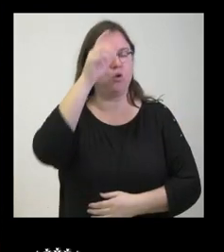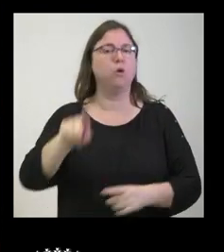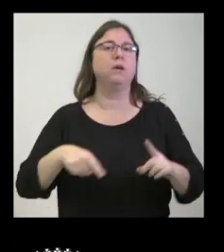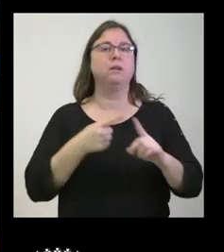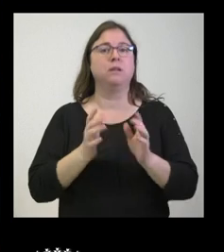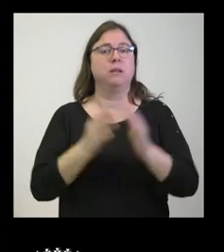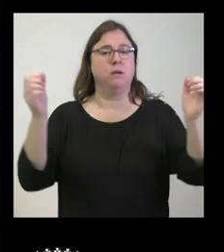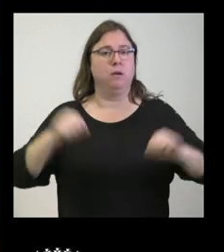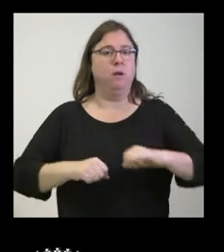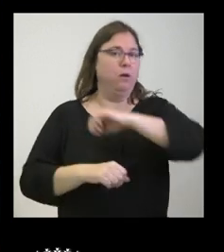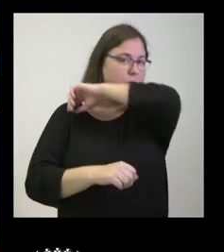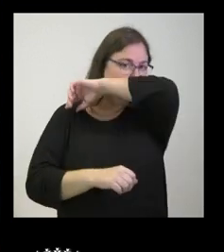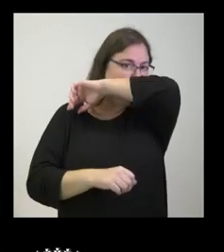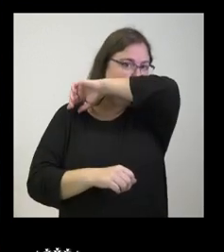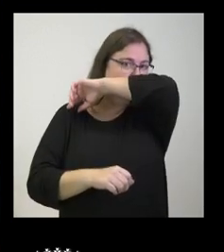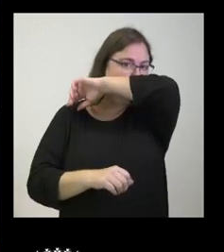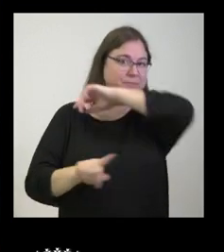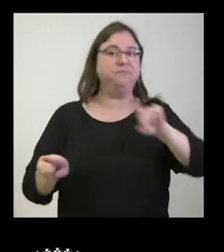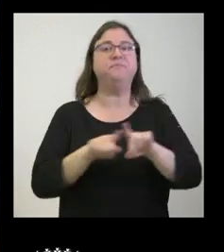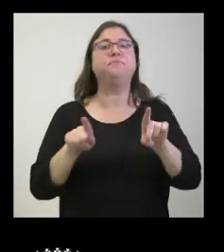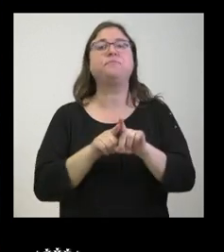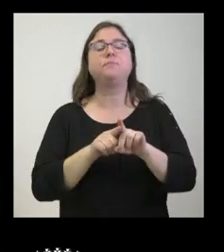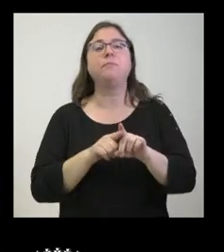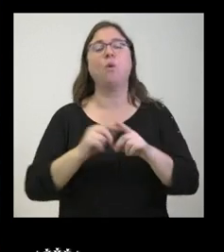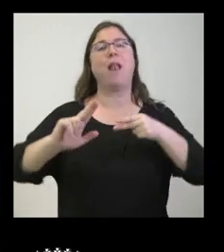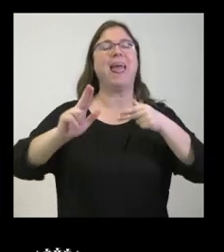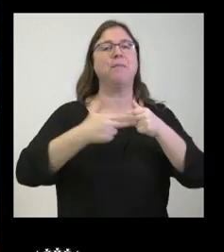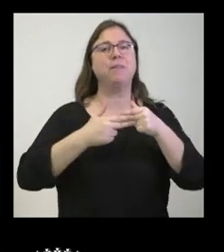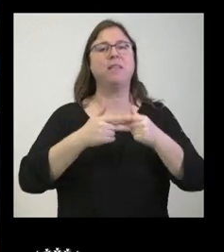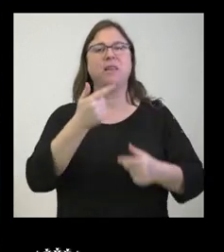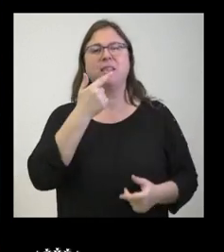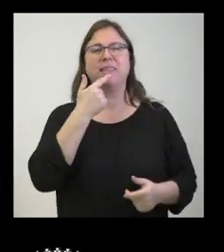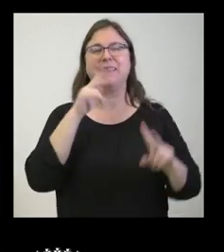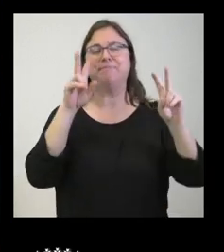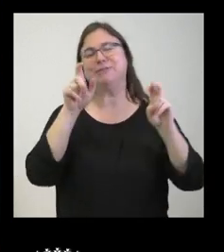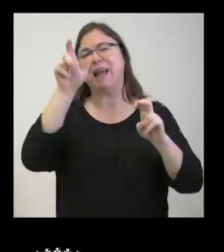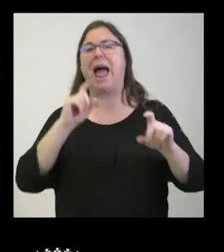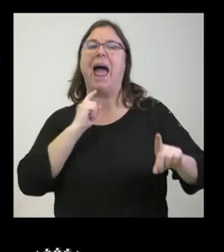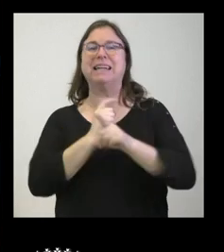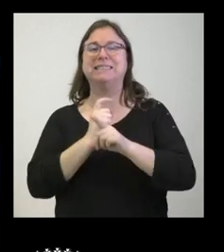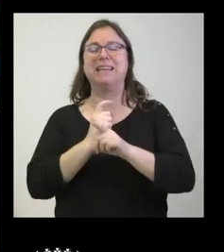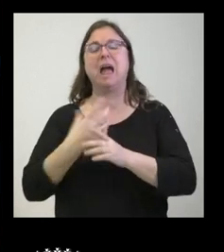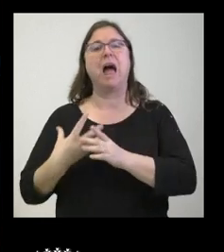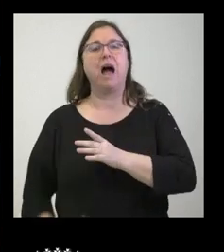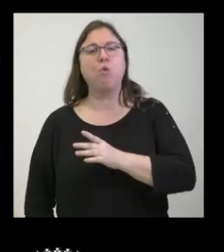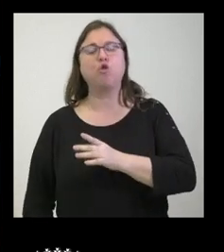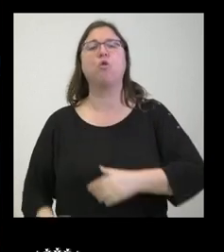esa enmienda en la que se blindan protocolos denominados antiabortistas que ha sido apoyada por el PP y no apoyada